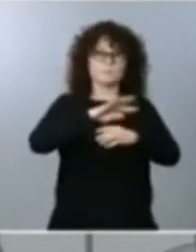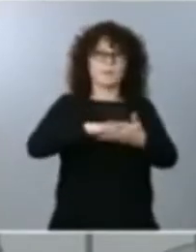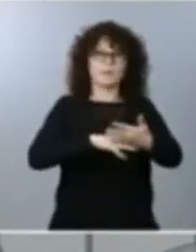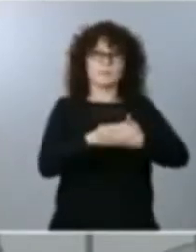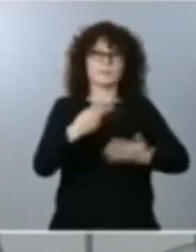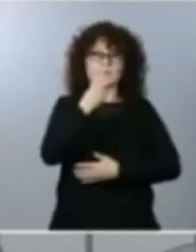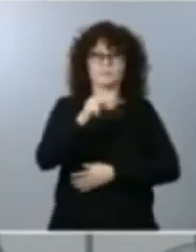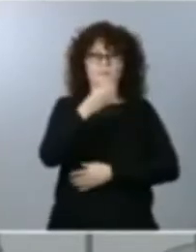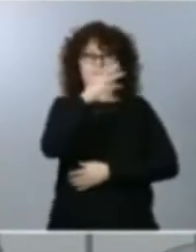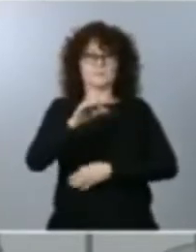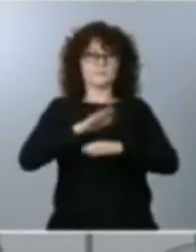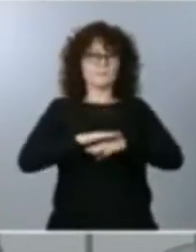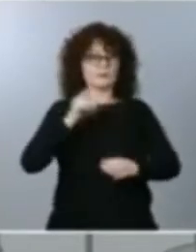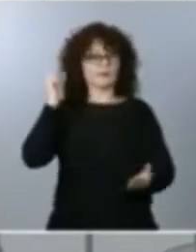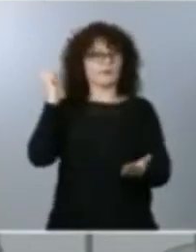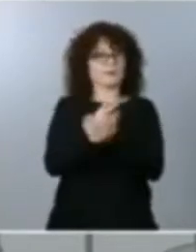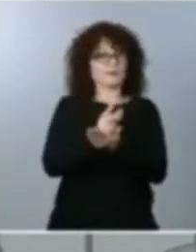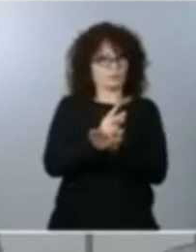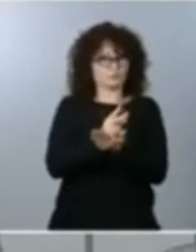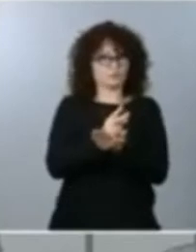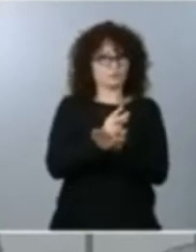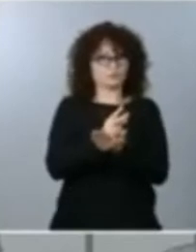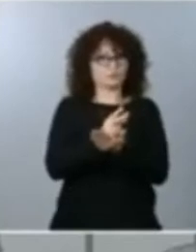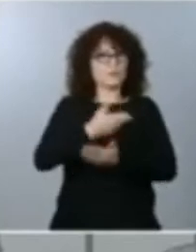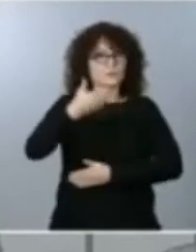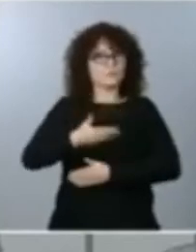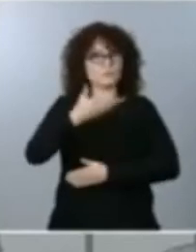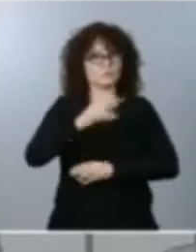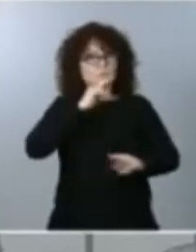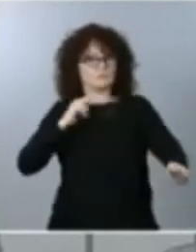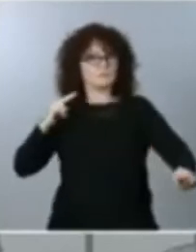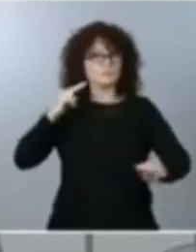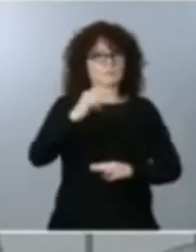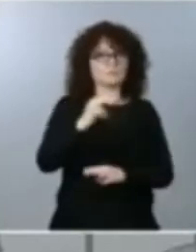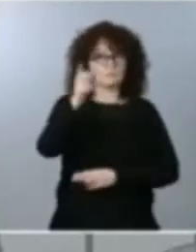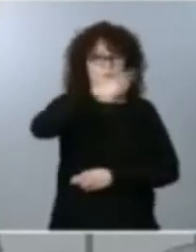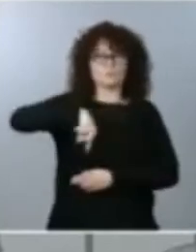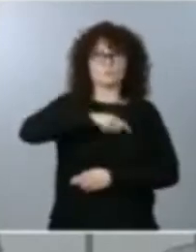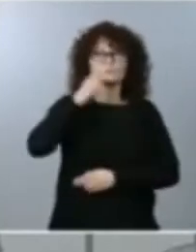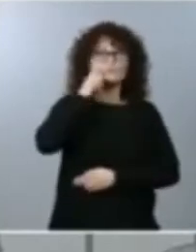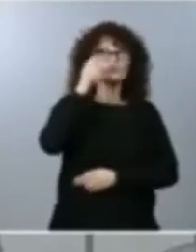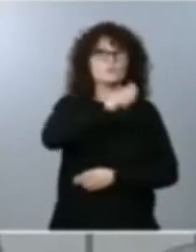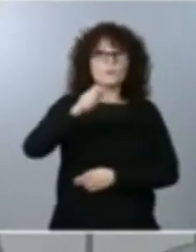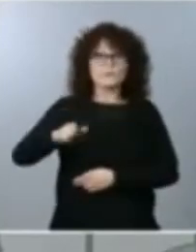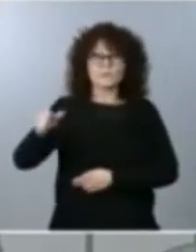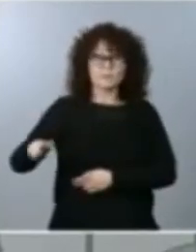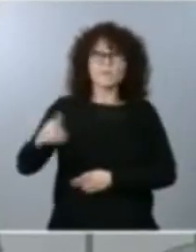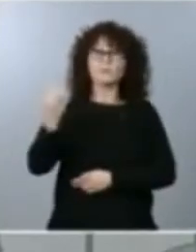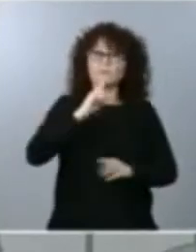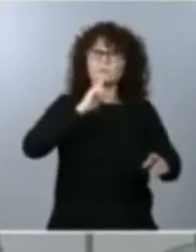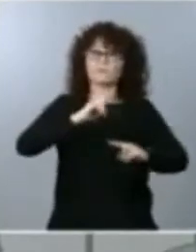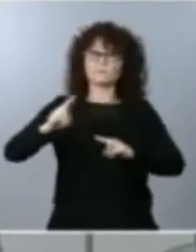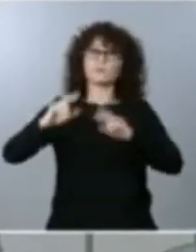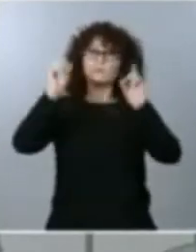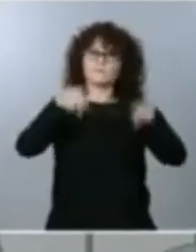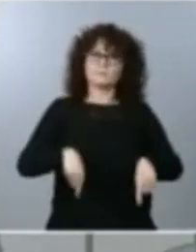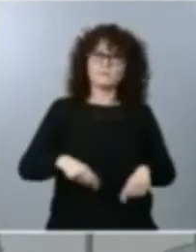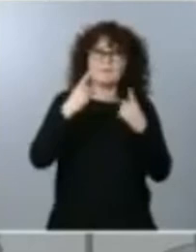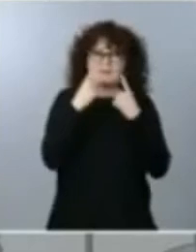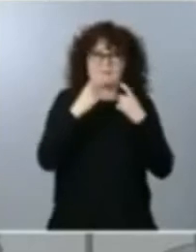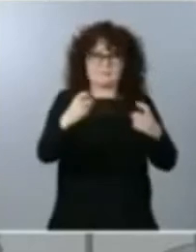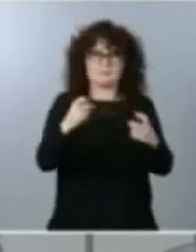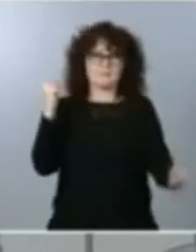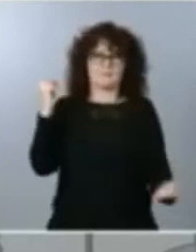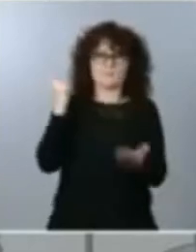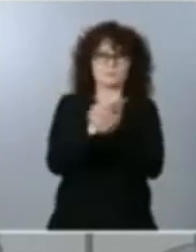principales retos y desafíos a los que nos enfrentamos como humanidad, así como también a la necesidad de apostar decididamente por un